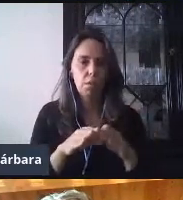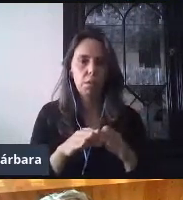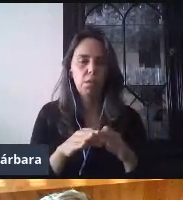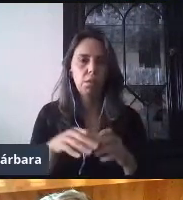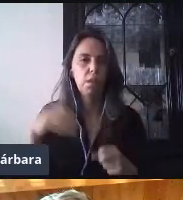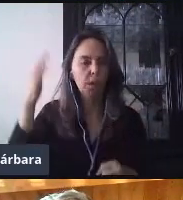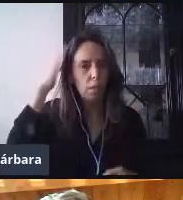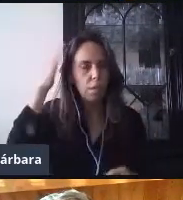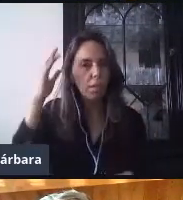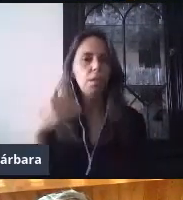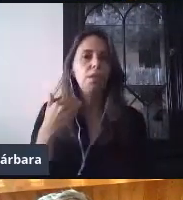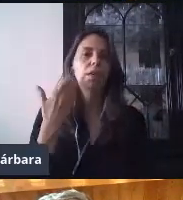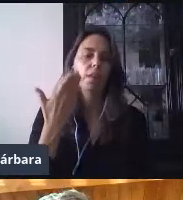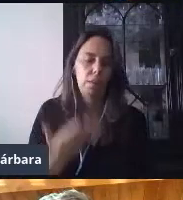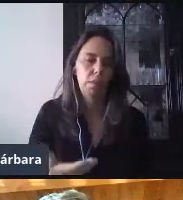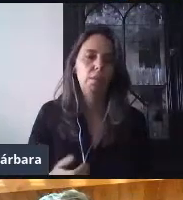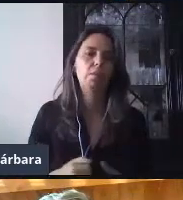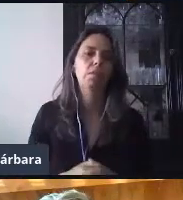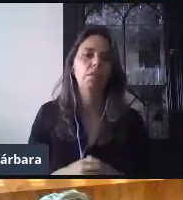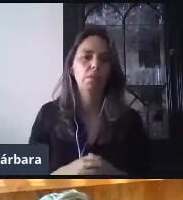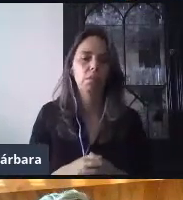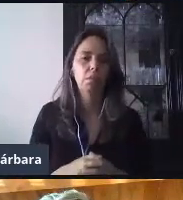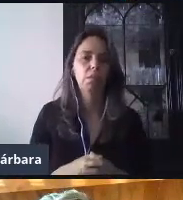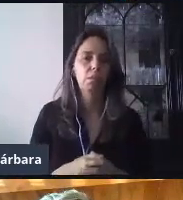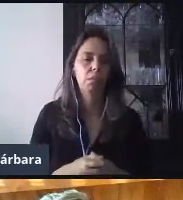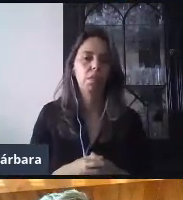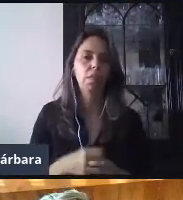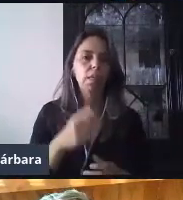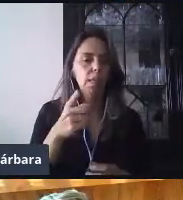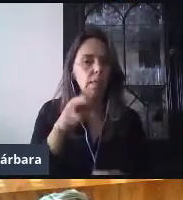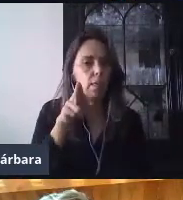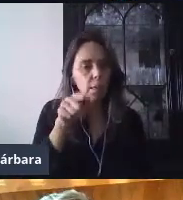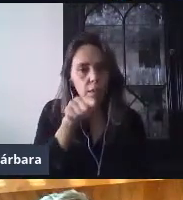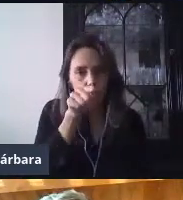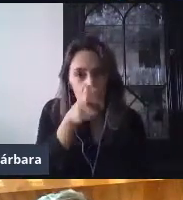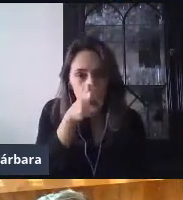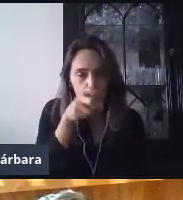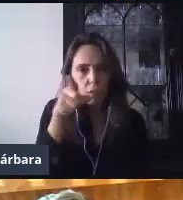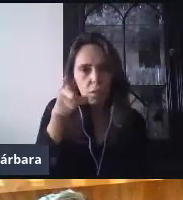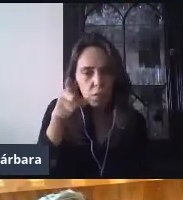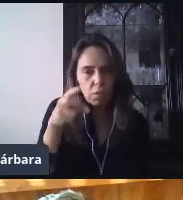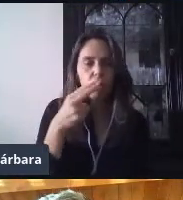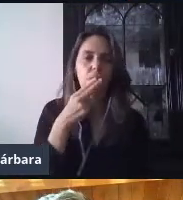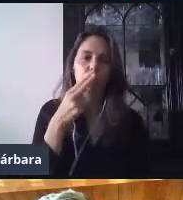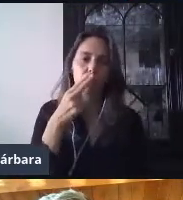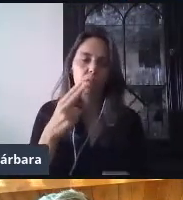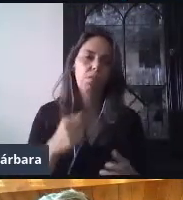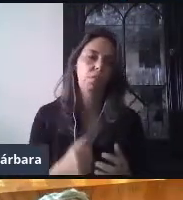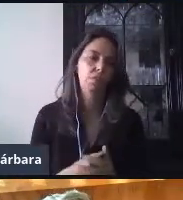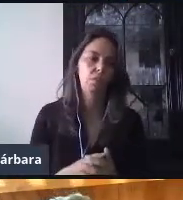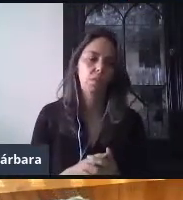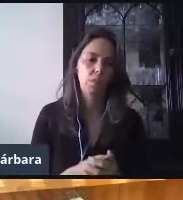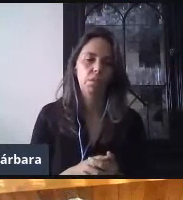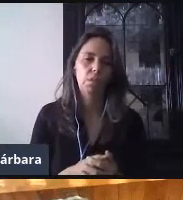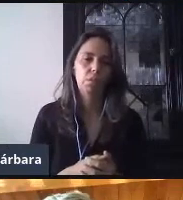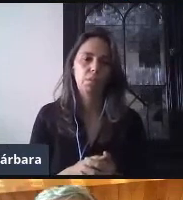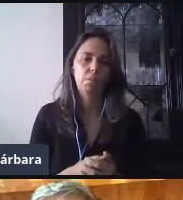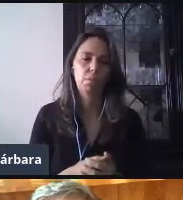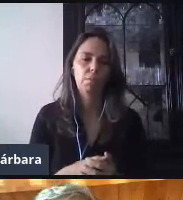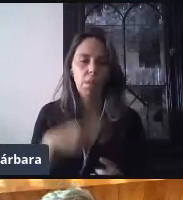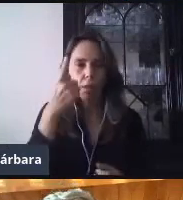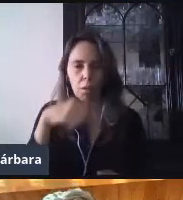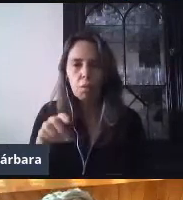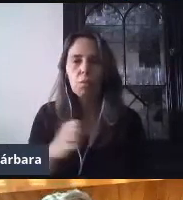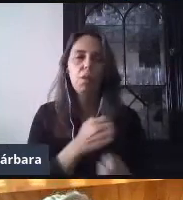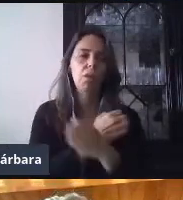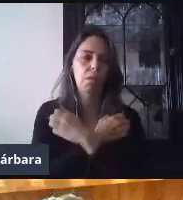nuevamente de manera voluntaria incorporarlo a la vida cotidiana en la educación. Y esto es algo, nada más quiero